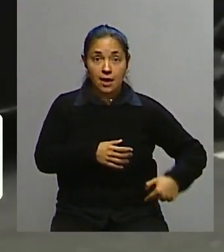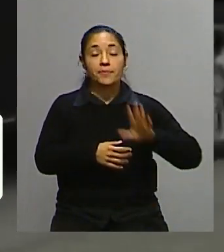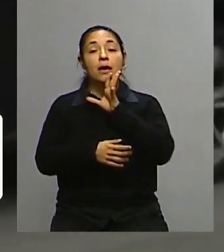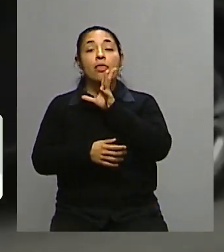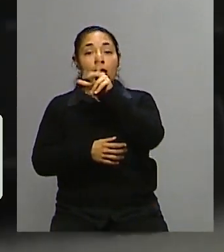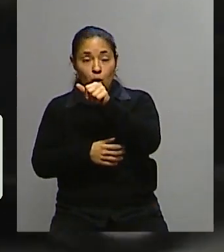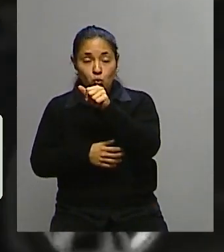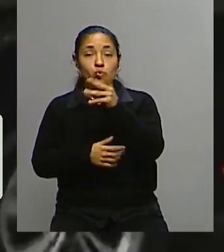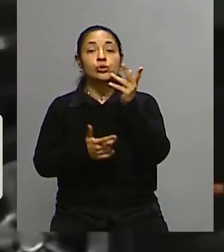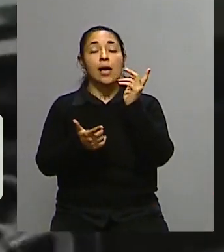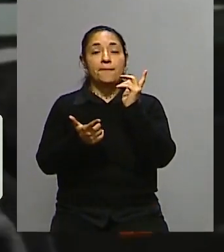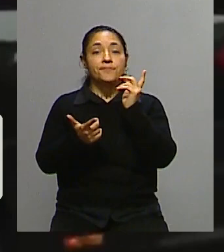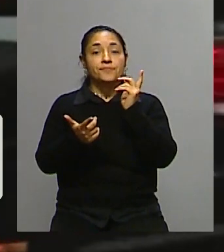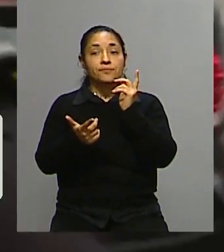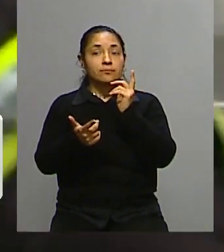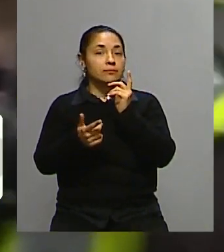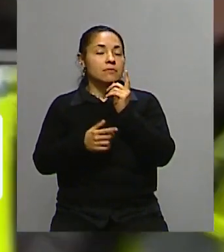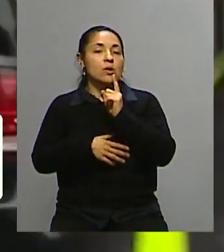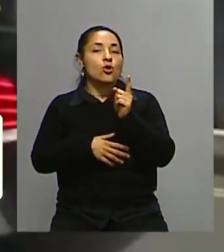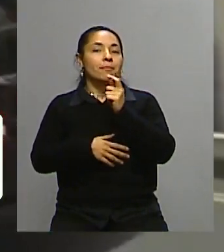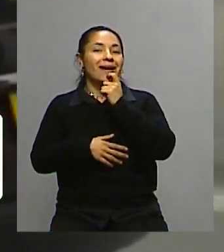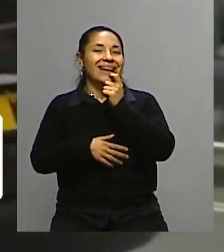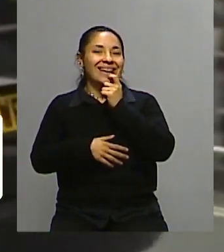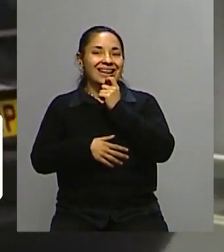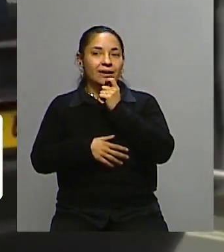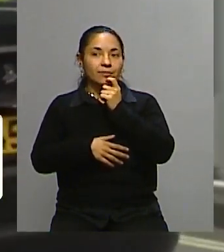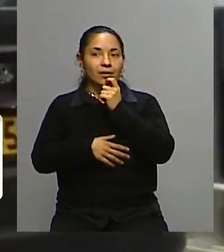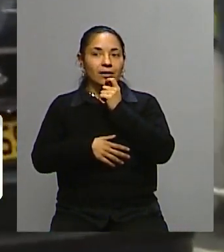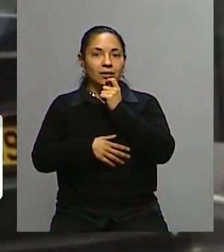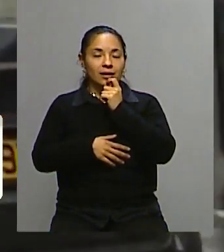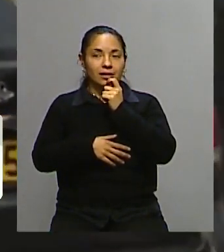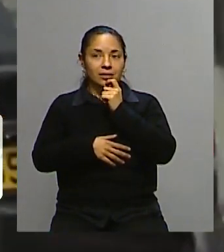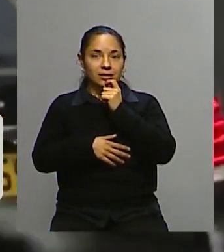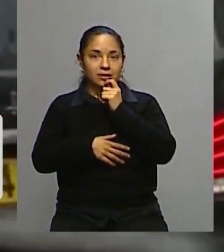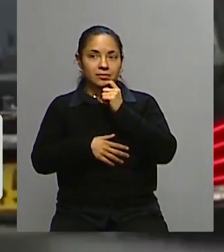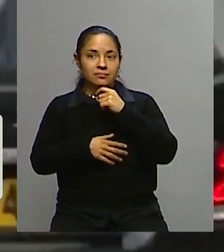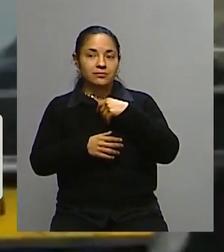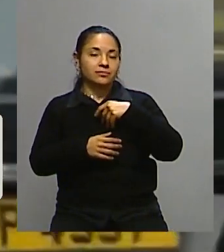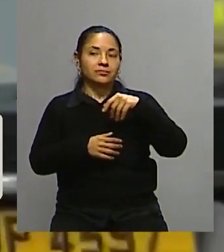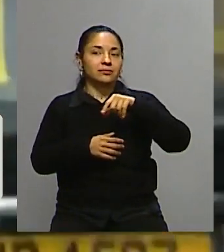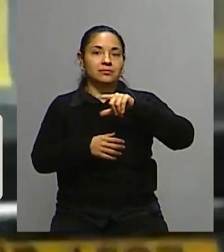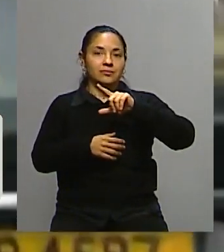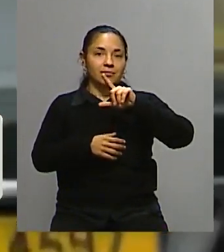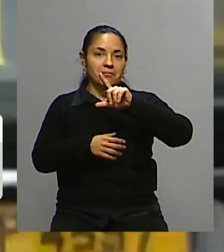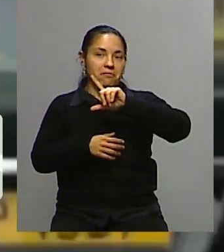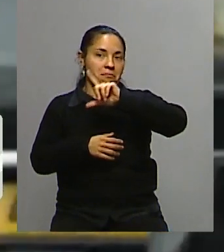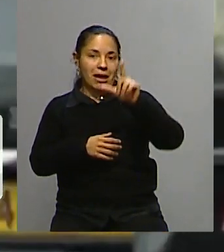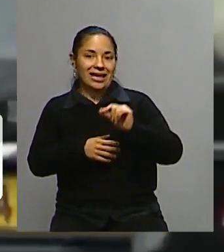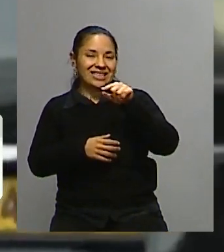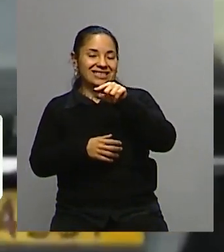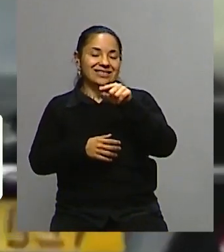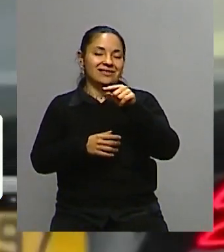pero no, por ejemplo, de Myanmar, la ex-Burma con quien el Reino Unido cortó relaciones.